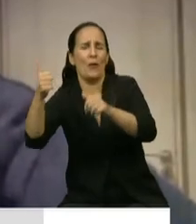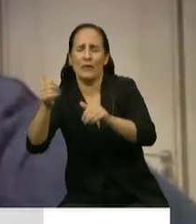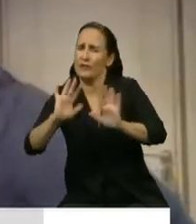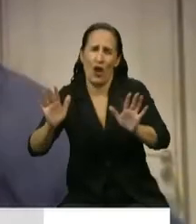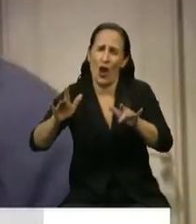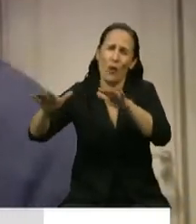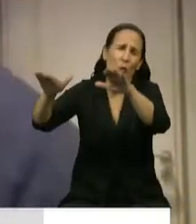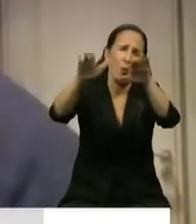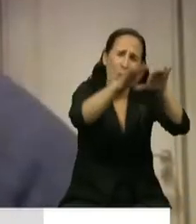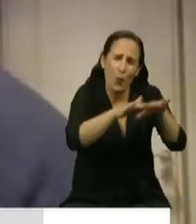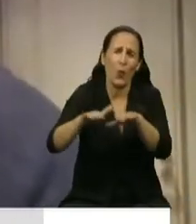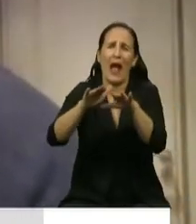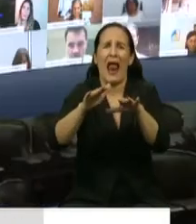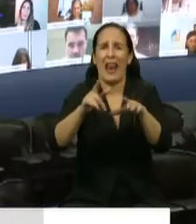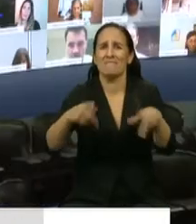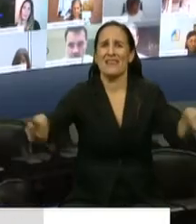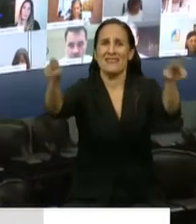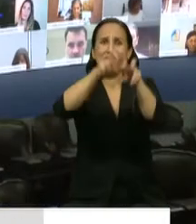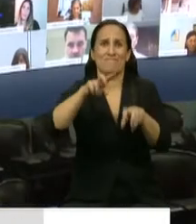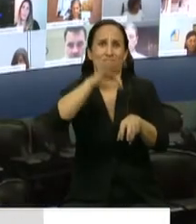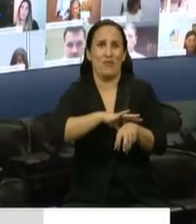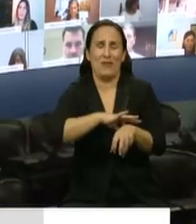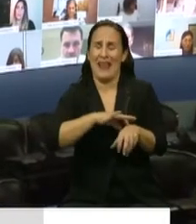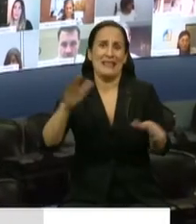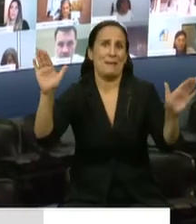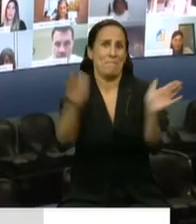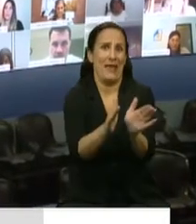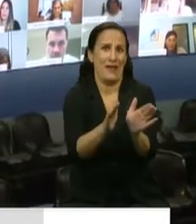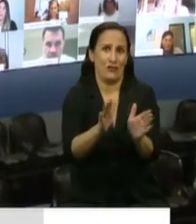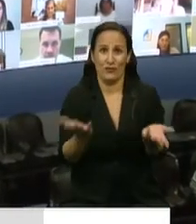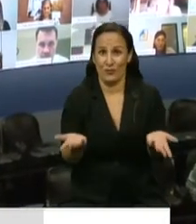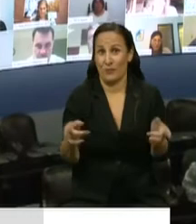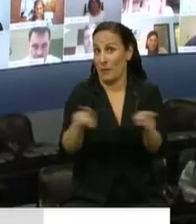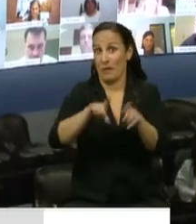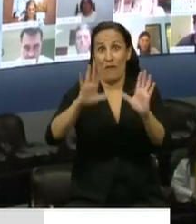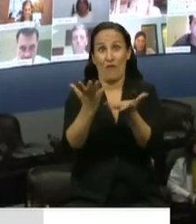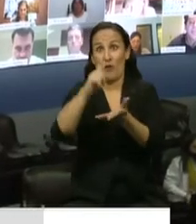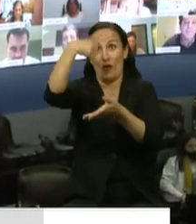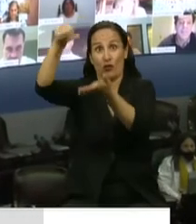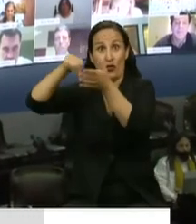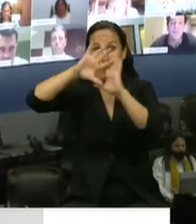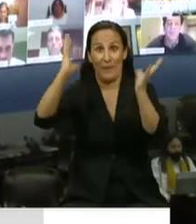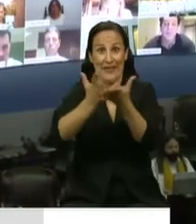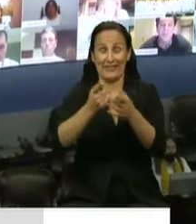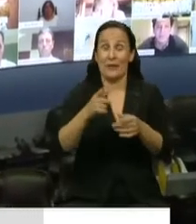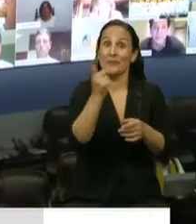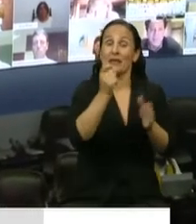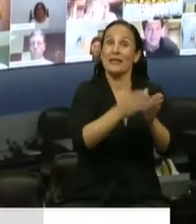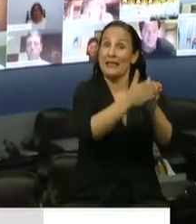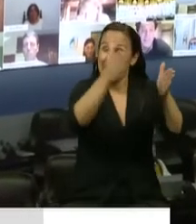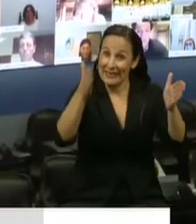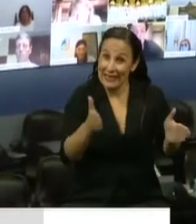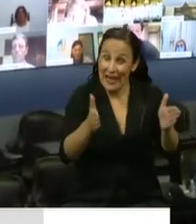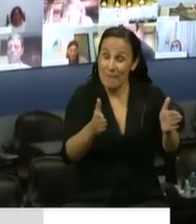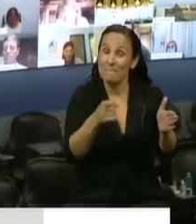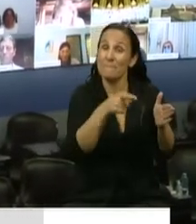colapsado. Y como ocurre en otras partes del mundo, en nuestro país durante este trimestre, la caída